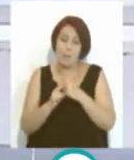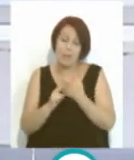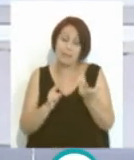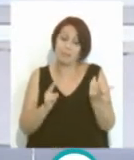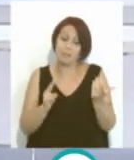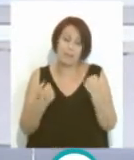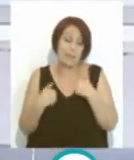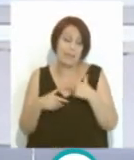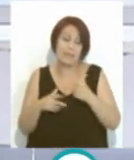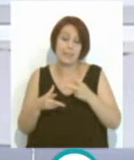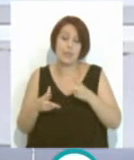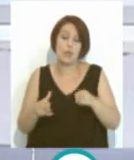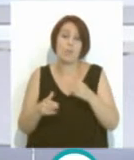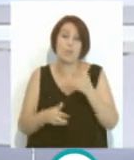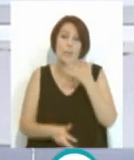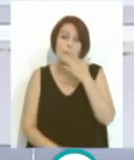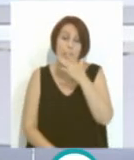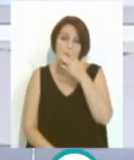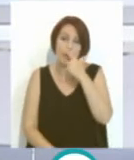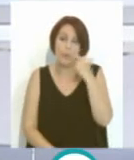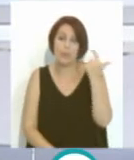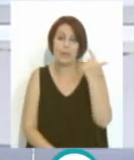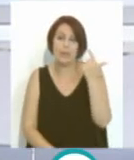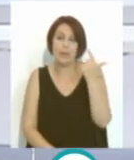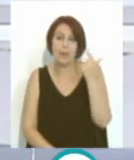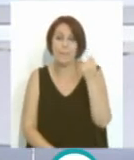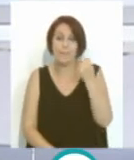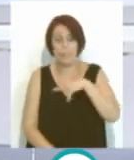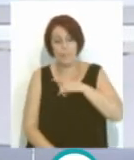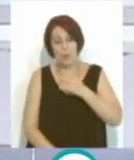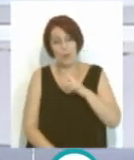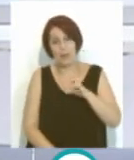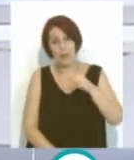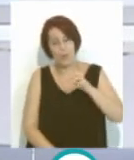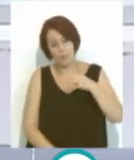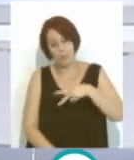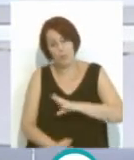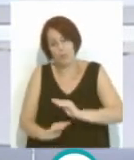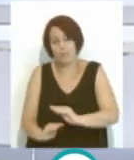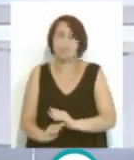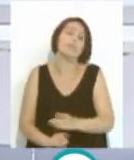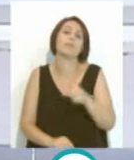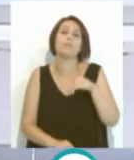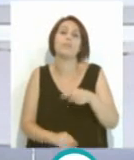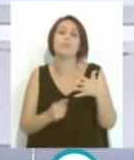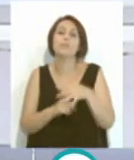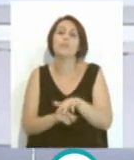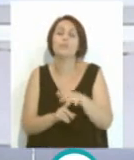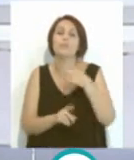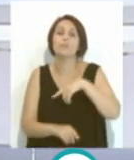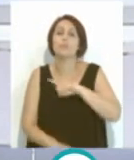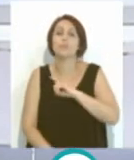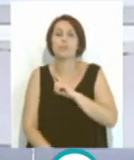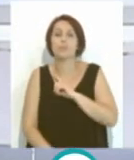puede eso ya a la sección, bigote de nuestro querido Ramón. Y en este caso vamos